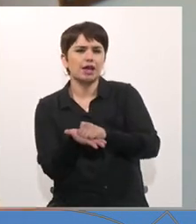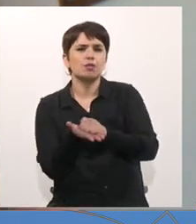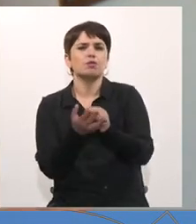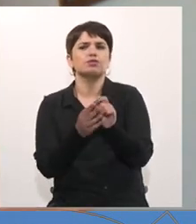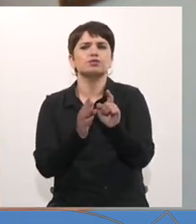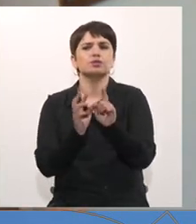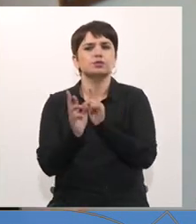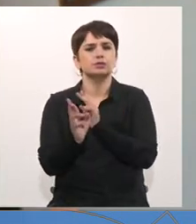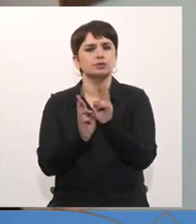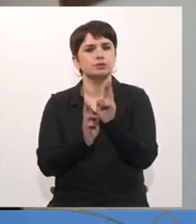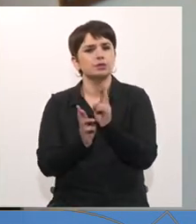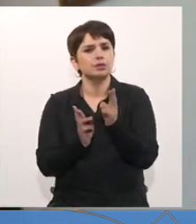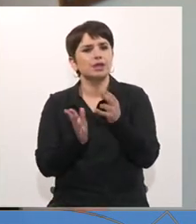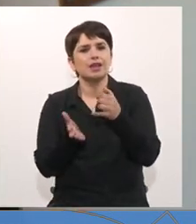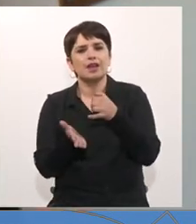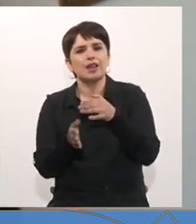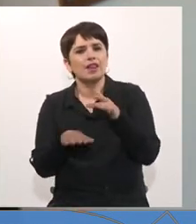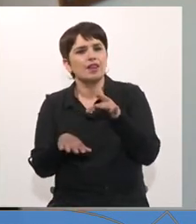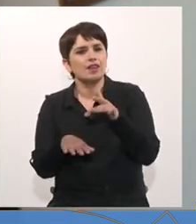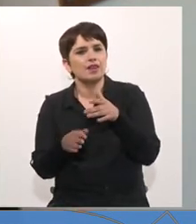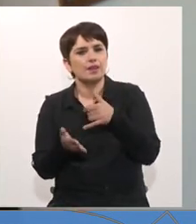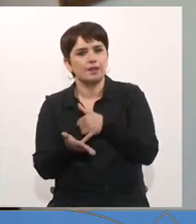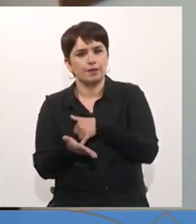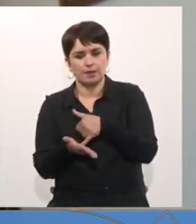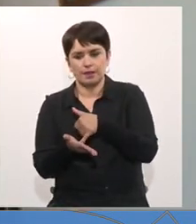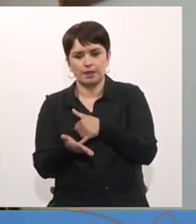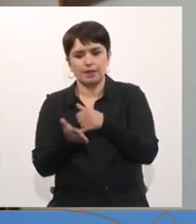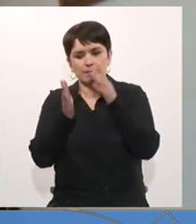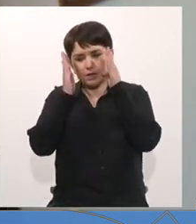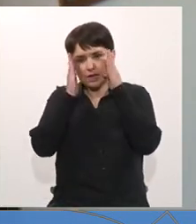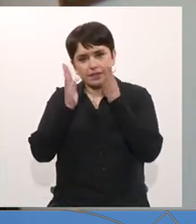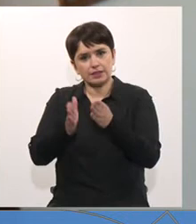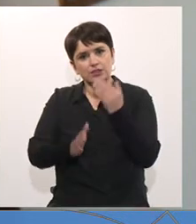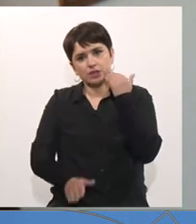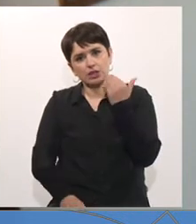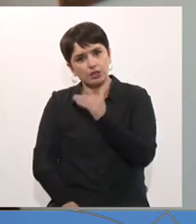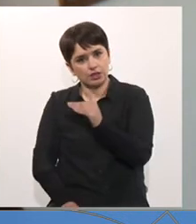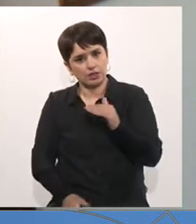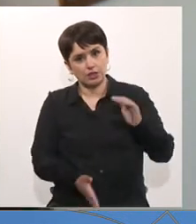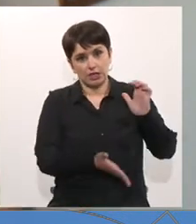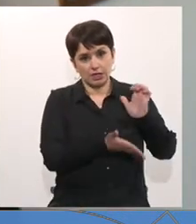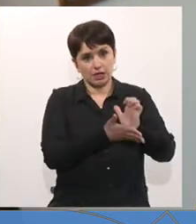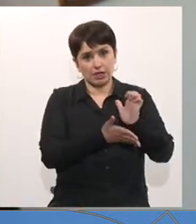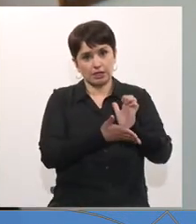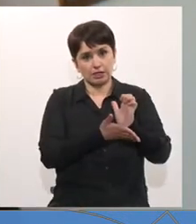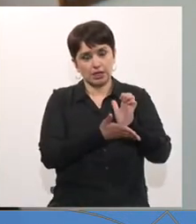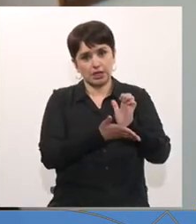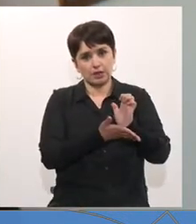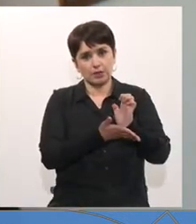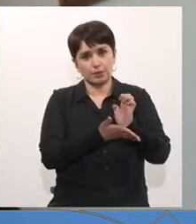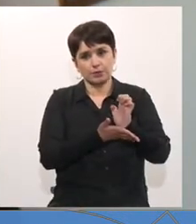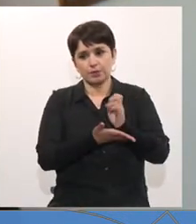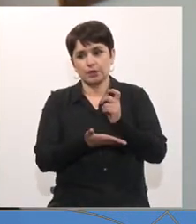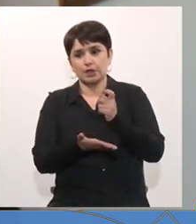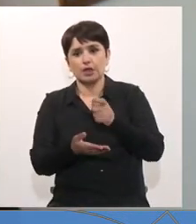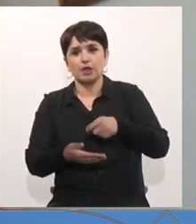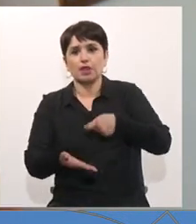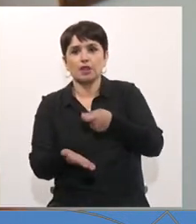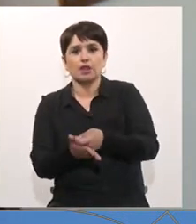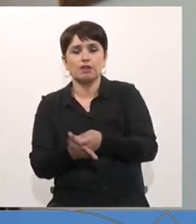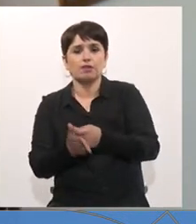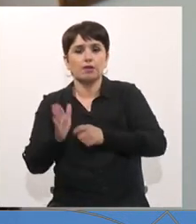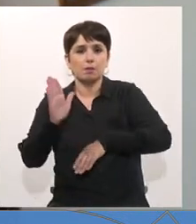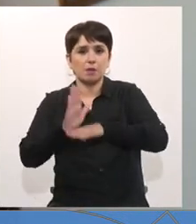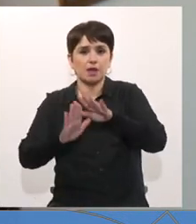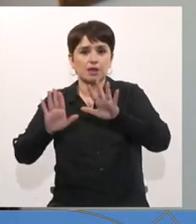la precaria atención que le podemos brindar a los niños. El Estado nos debe sistémicamente al sector más de 10 mil millones por la